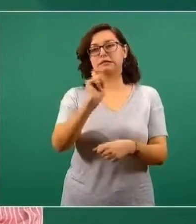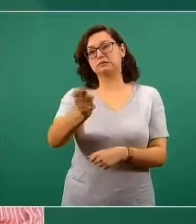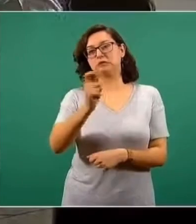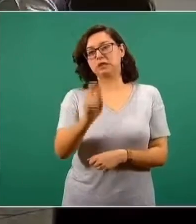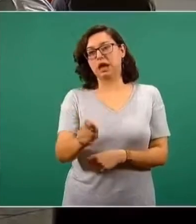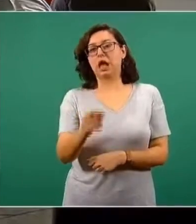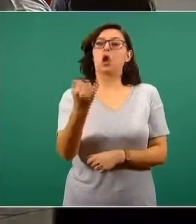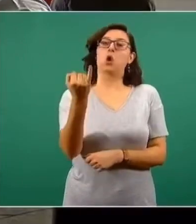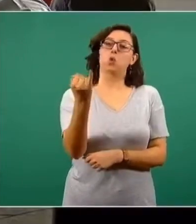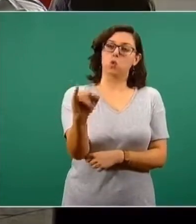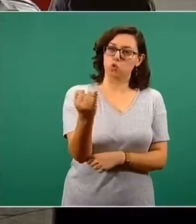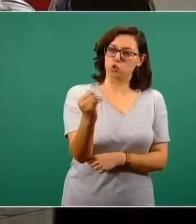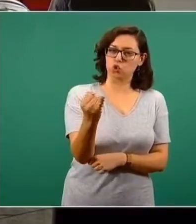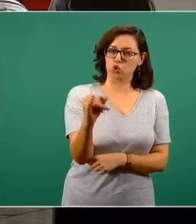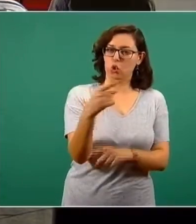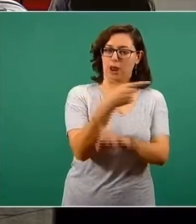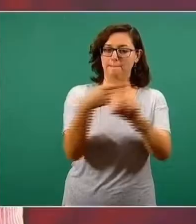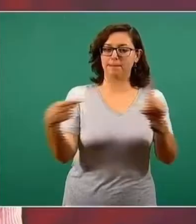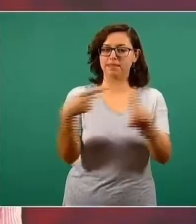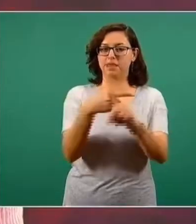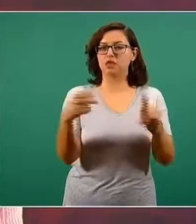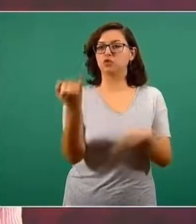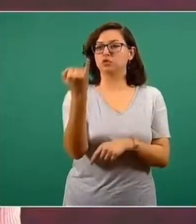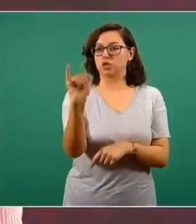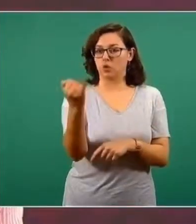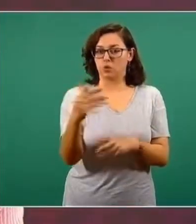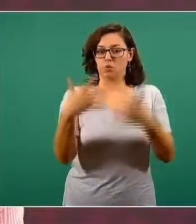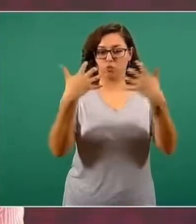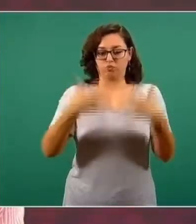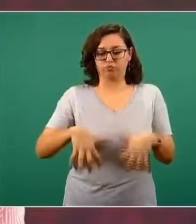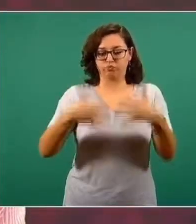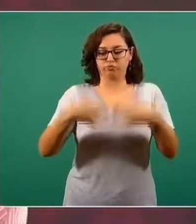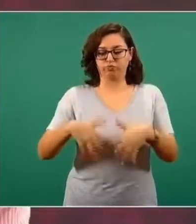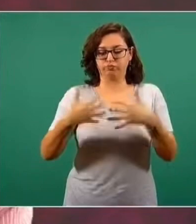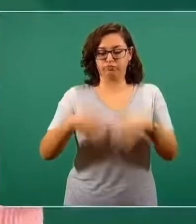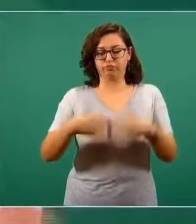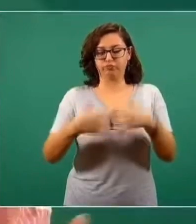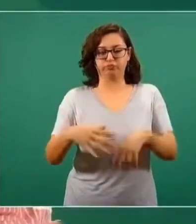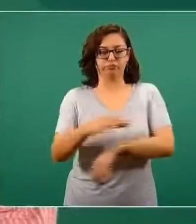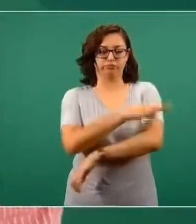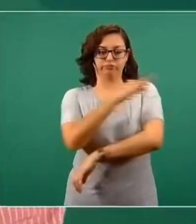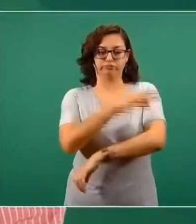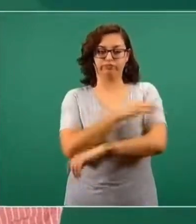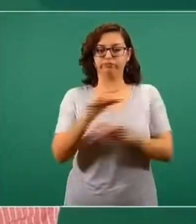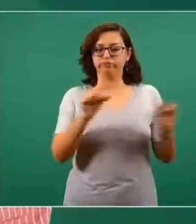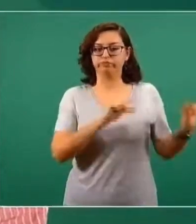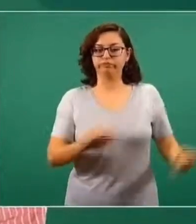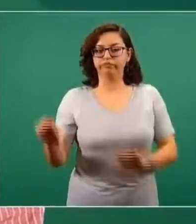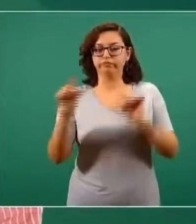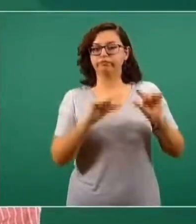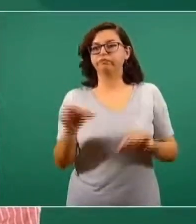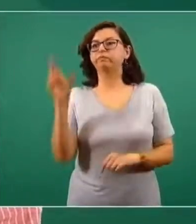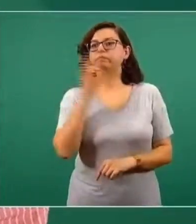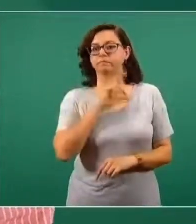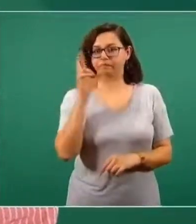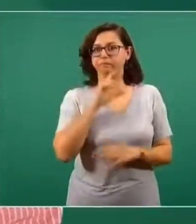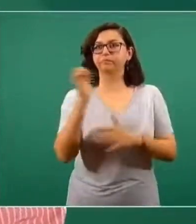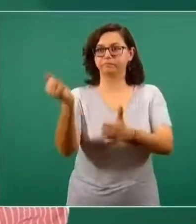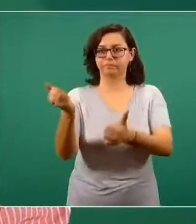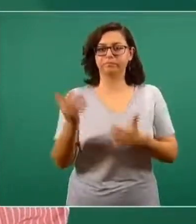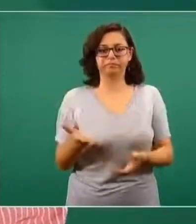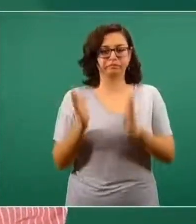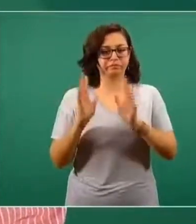se empezará a envasar la vacuna Sputnik V en México. Esto está perfectamente organizado y reitero